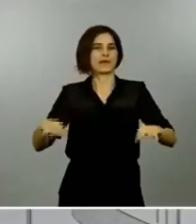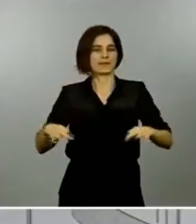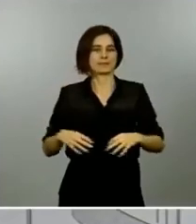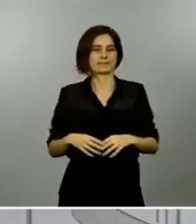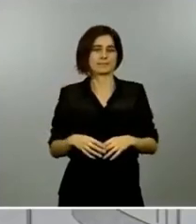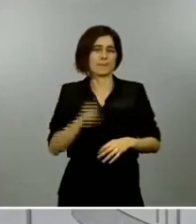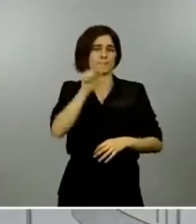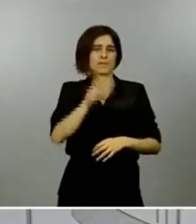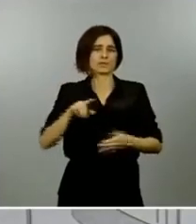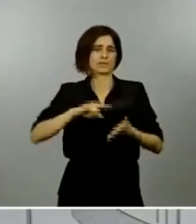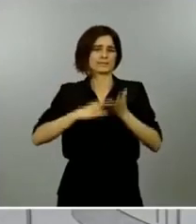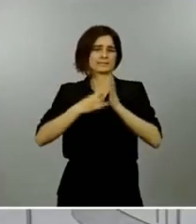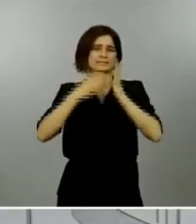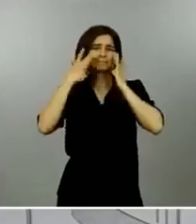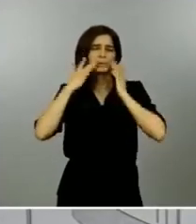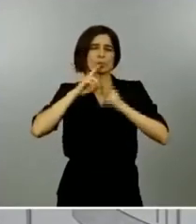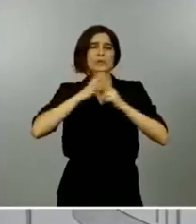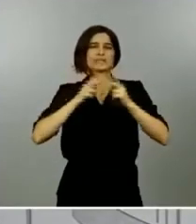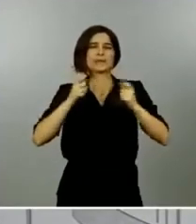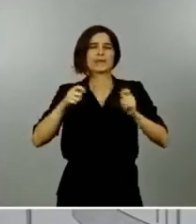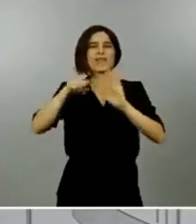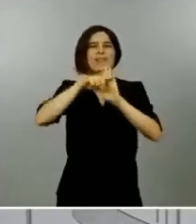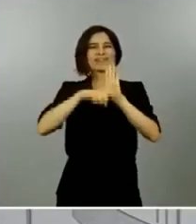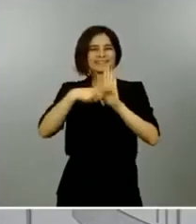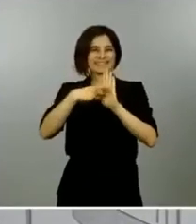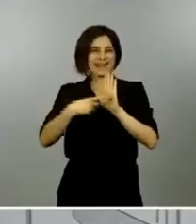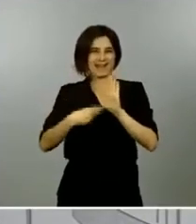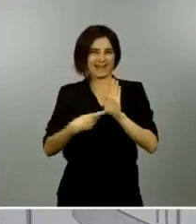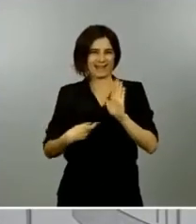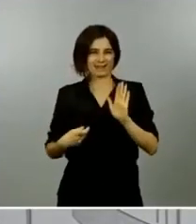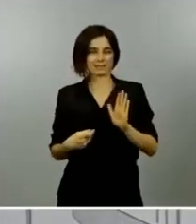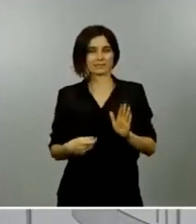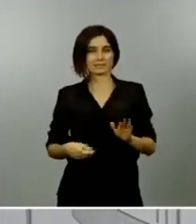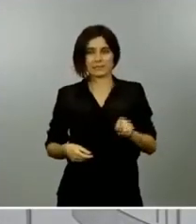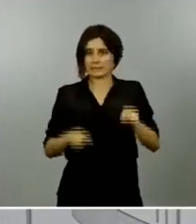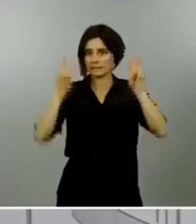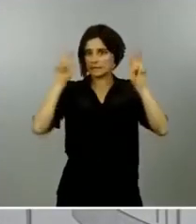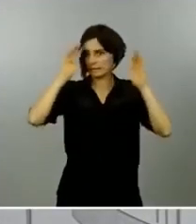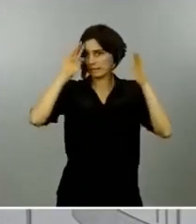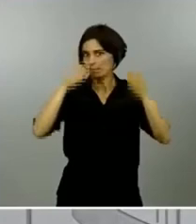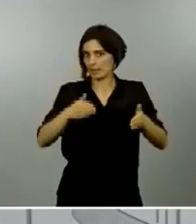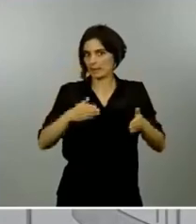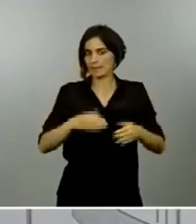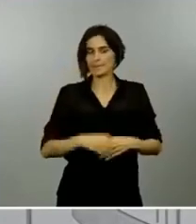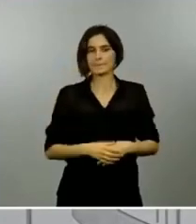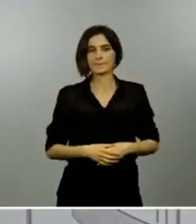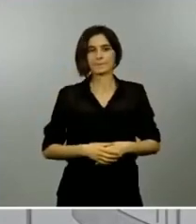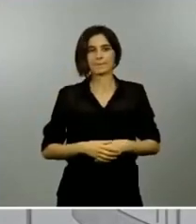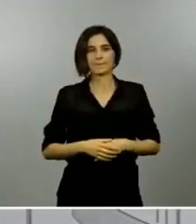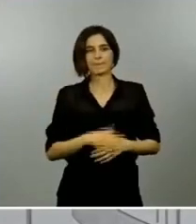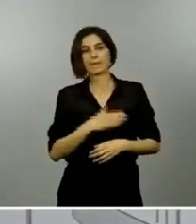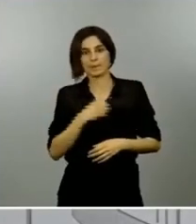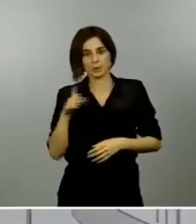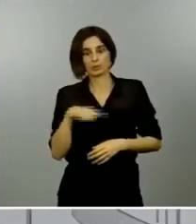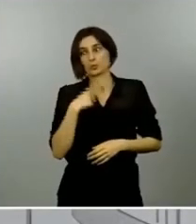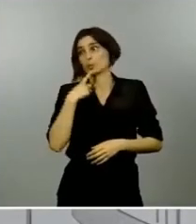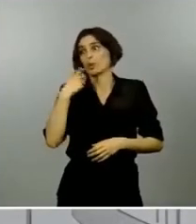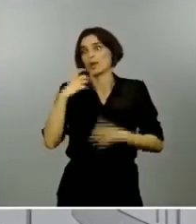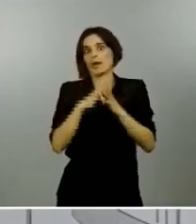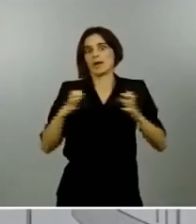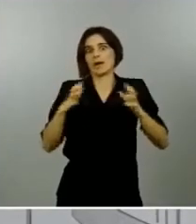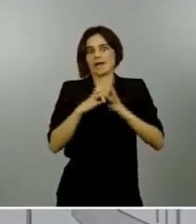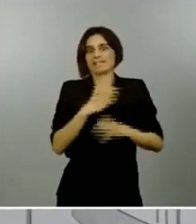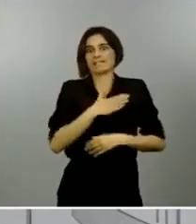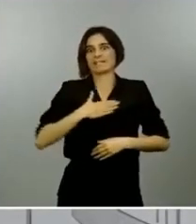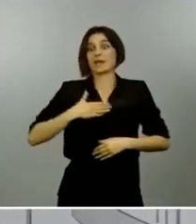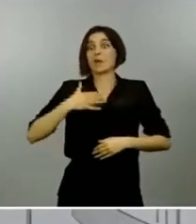tanto esta es la cuestión al contrario nosotros lo que queremos es cuando cuando sea posible pues levantar ese